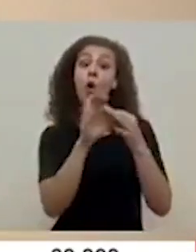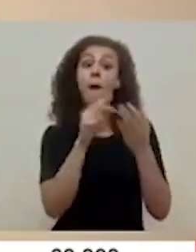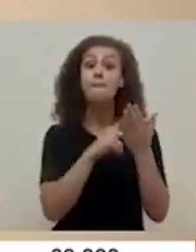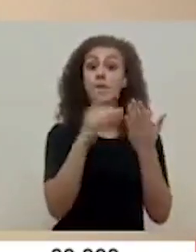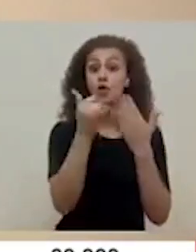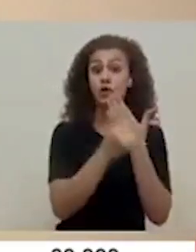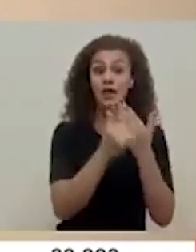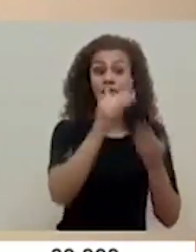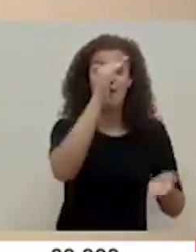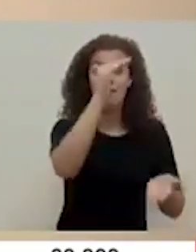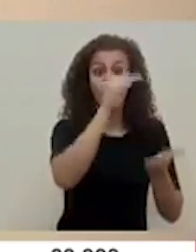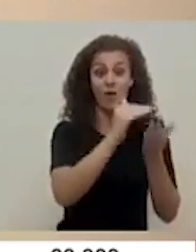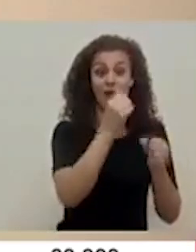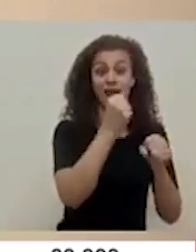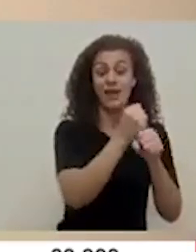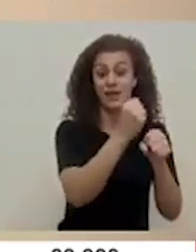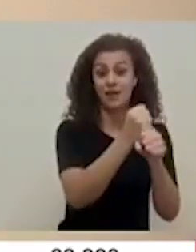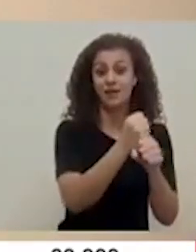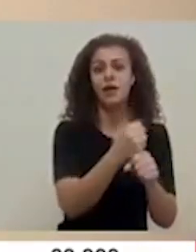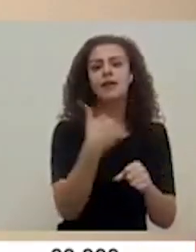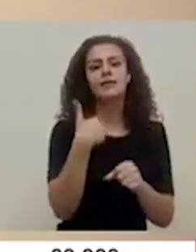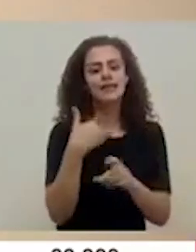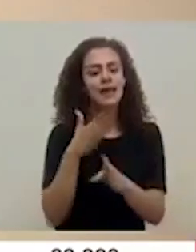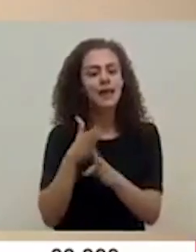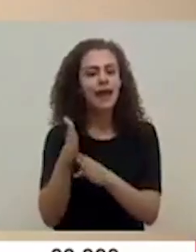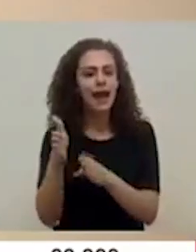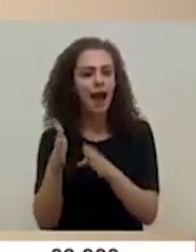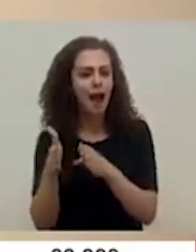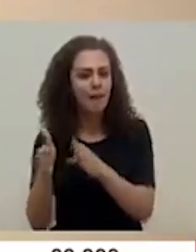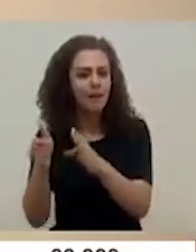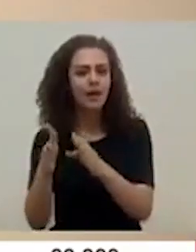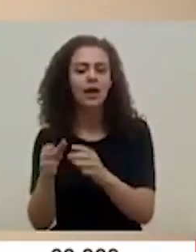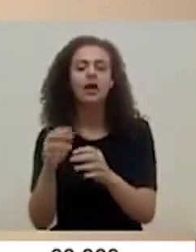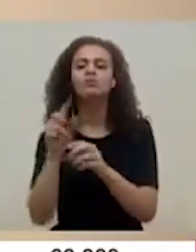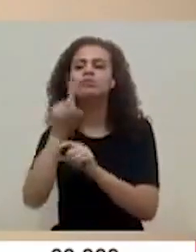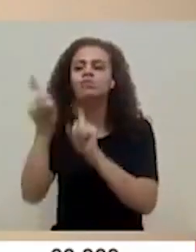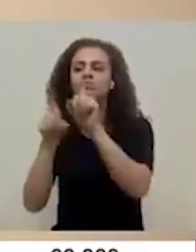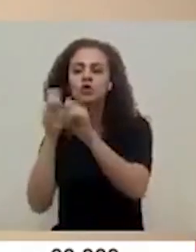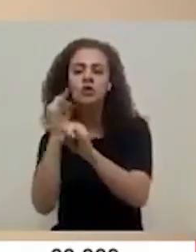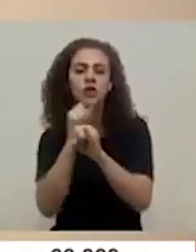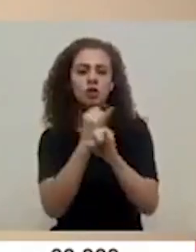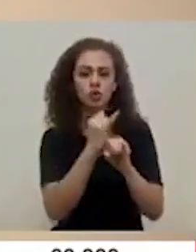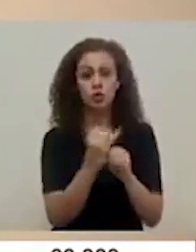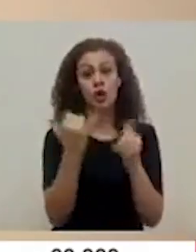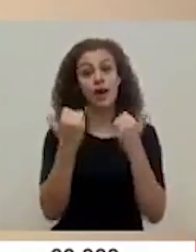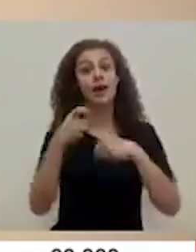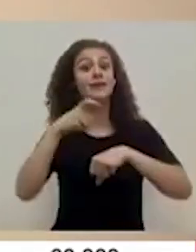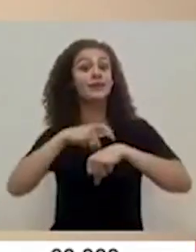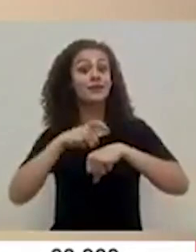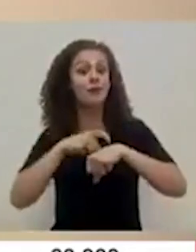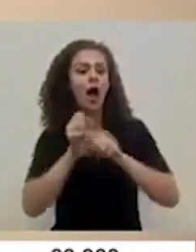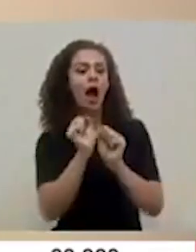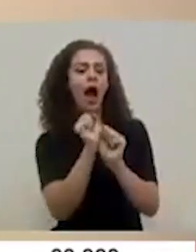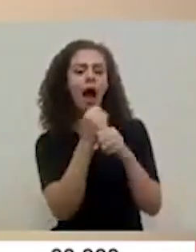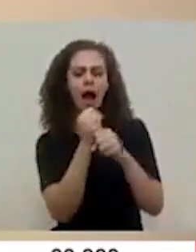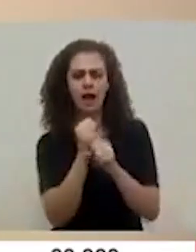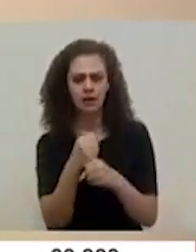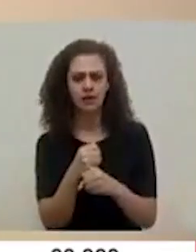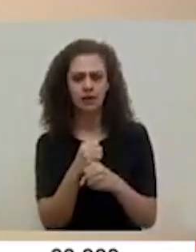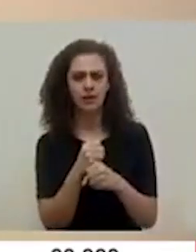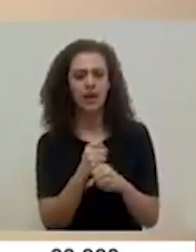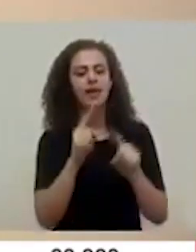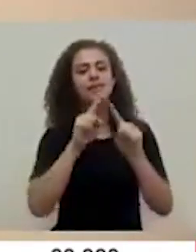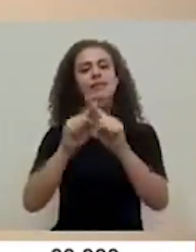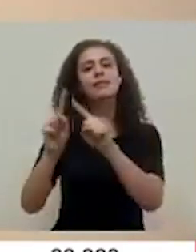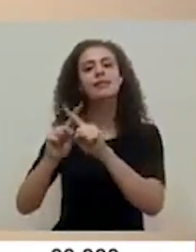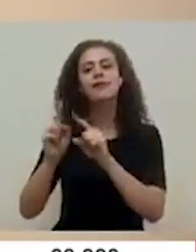proyecto de reducción de jornadas tiene su camino en las consultas institucionales en este momento se están realizando en